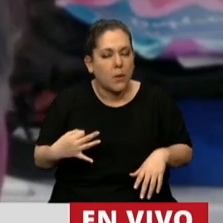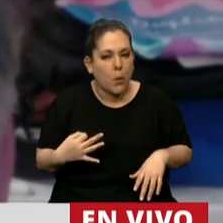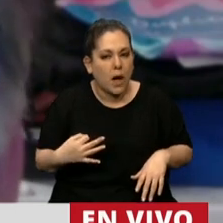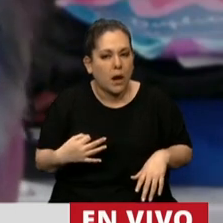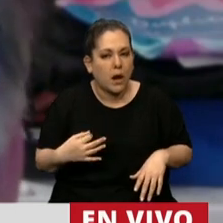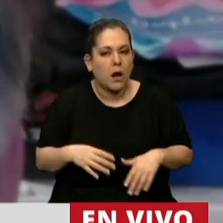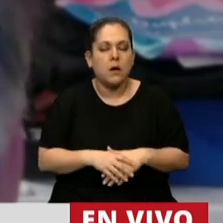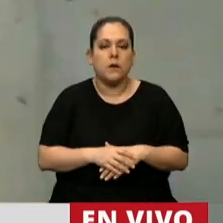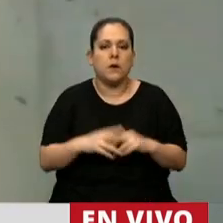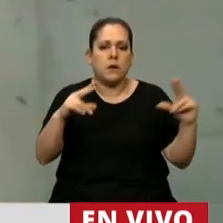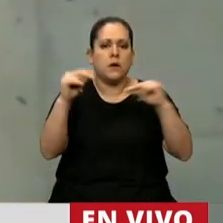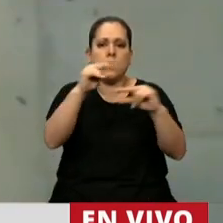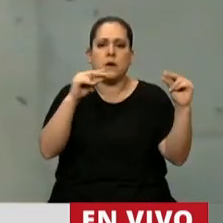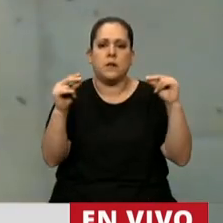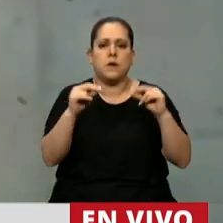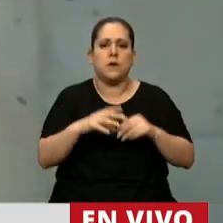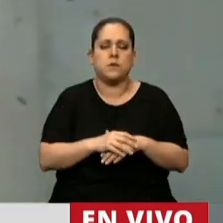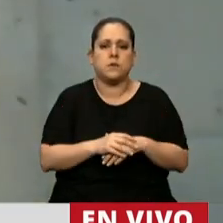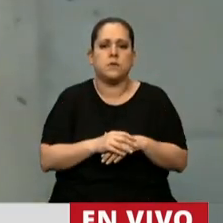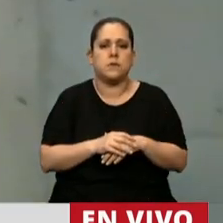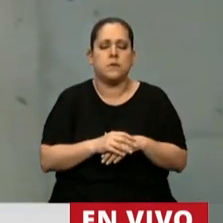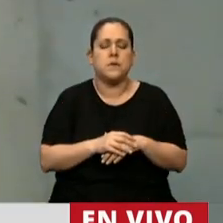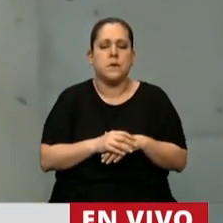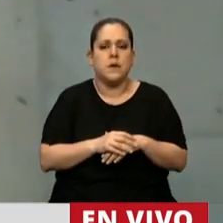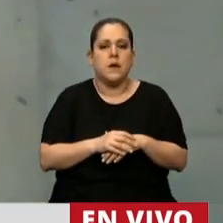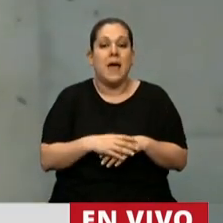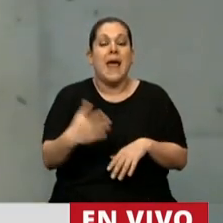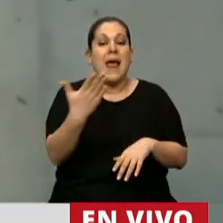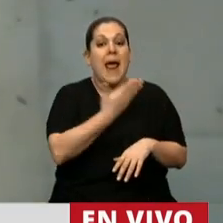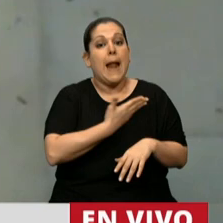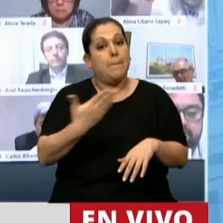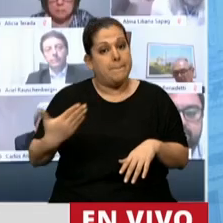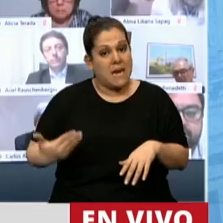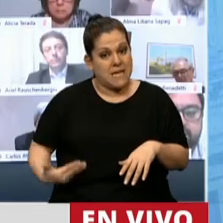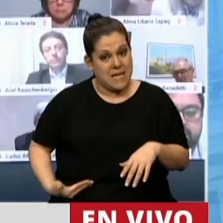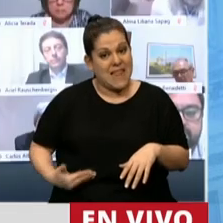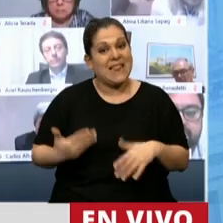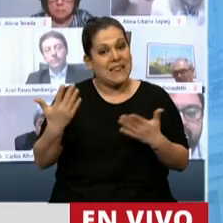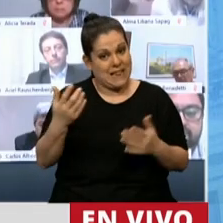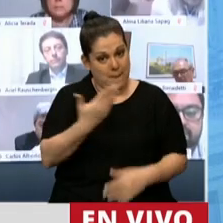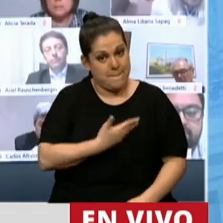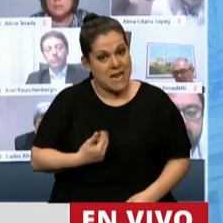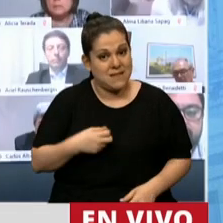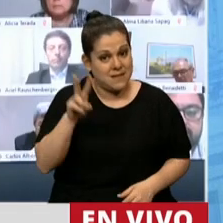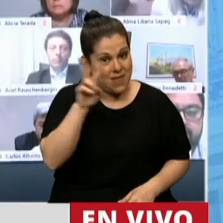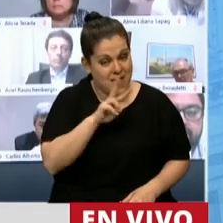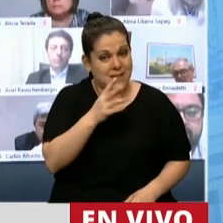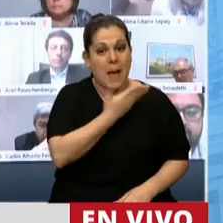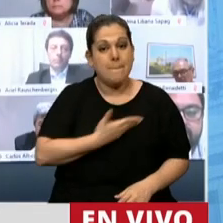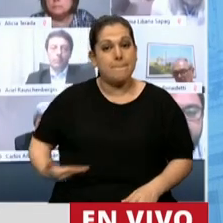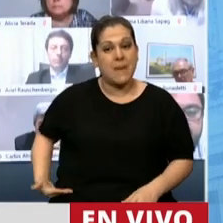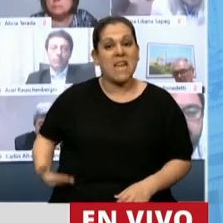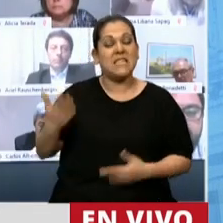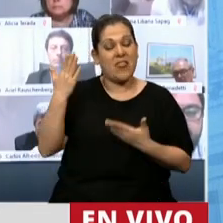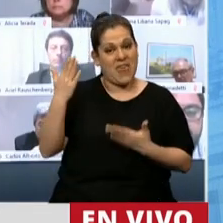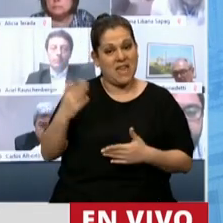kirchnerismo acelerado. El presidente, señora presidenta, el presidente... Diputado de